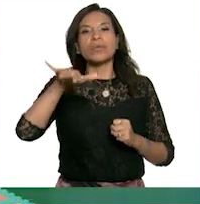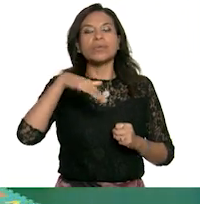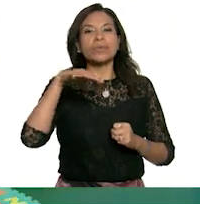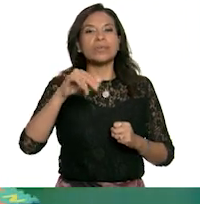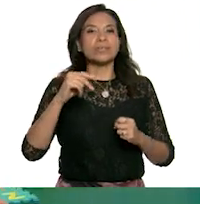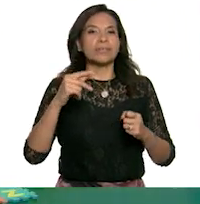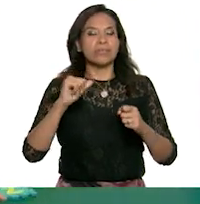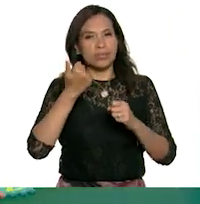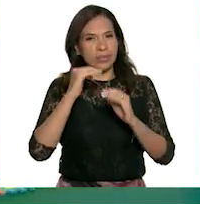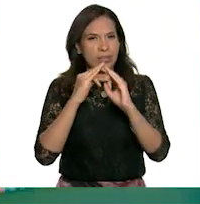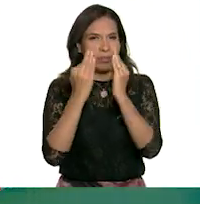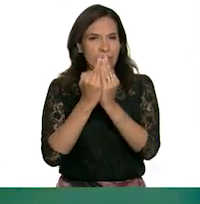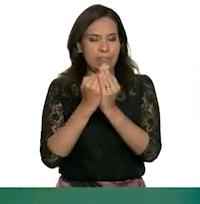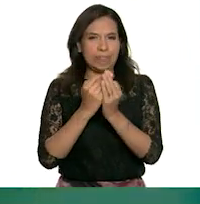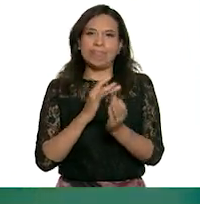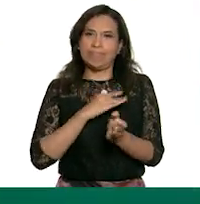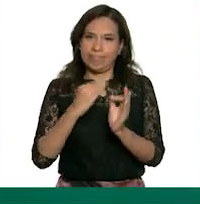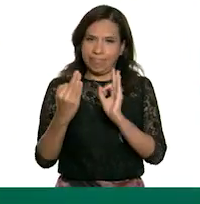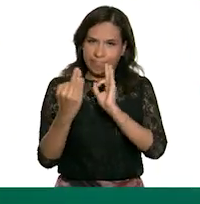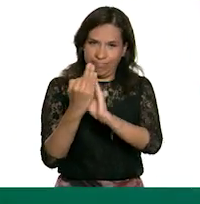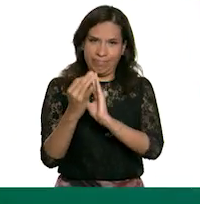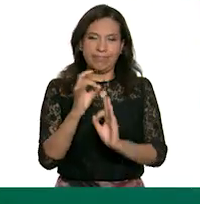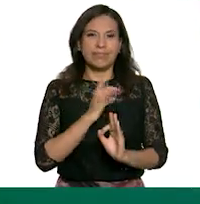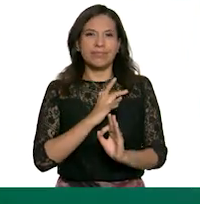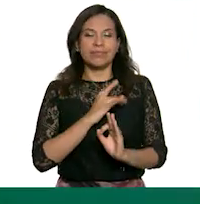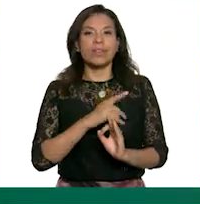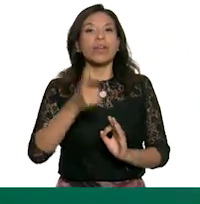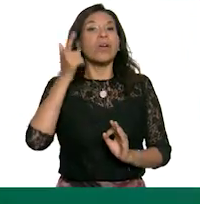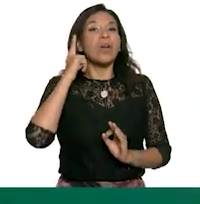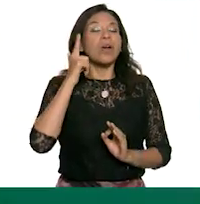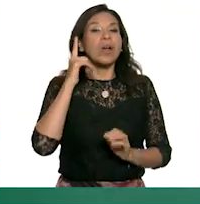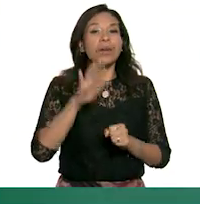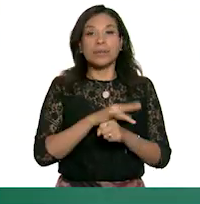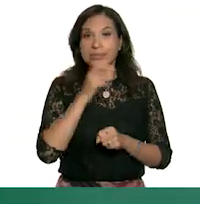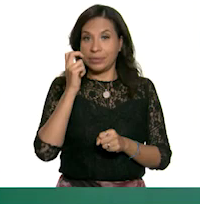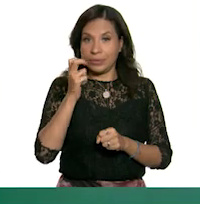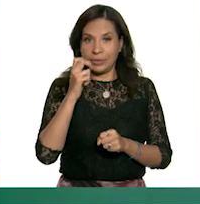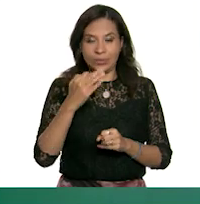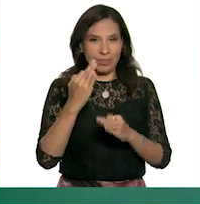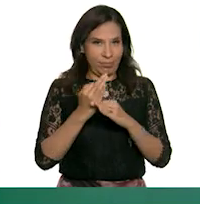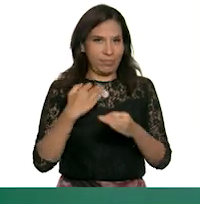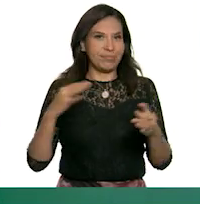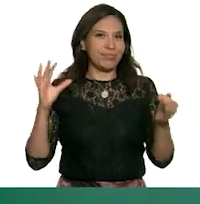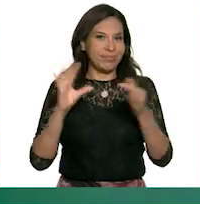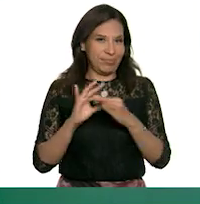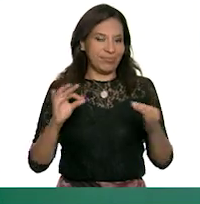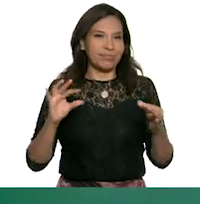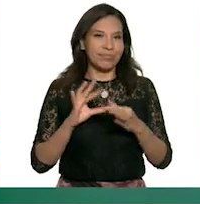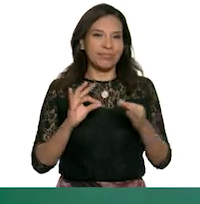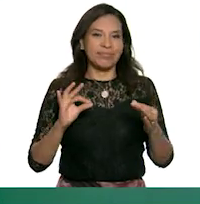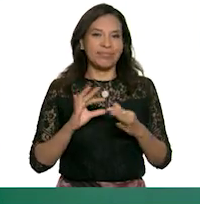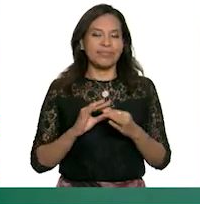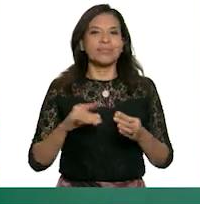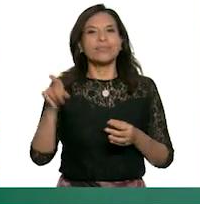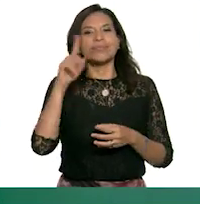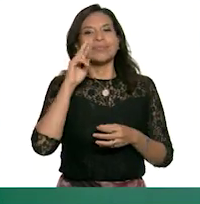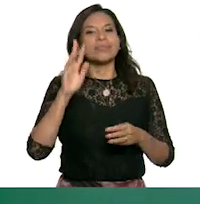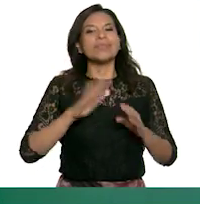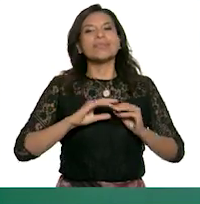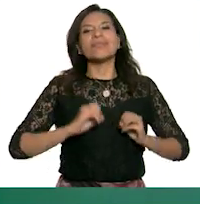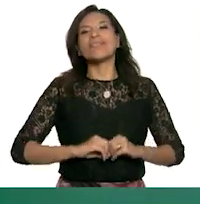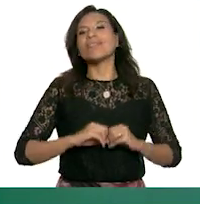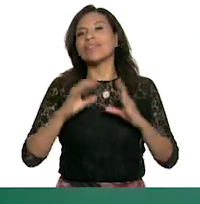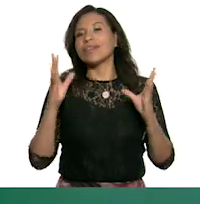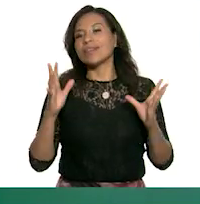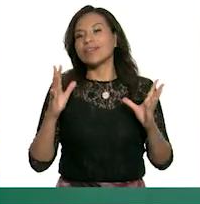alguna forma de enfrentarlo. Espero que con esto que les acabo de explicar haya quedado más